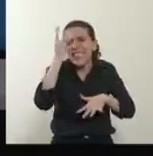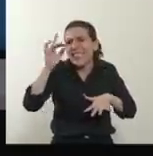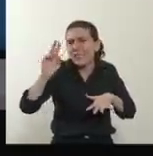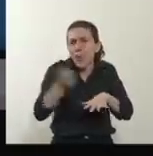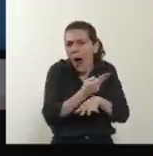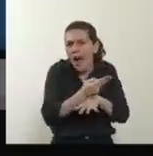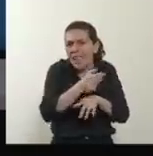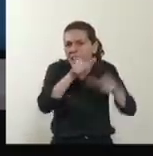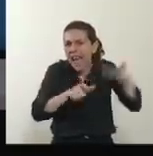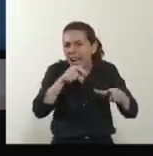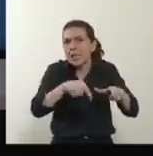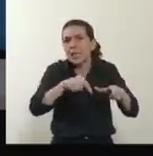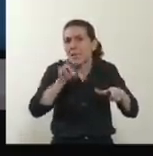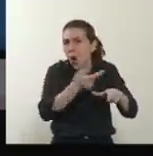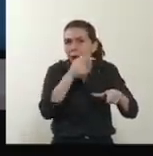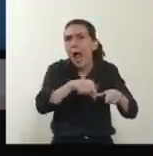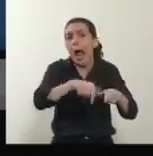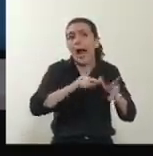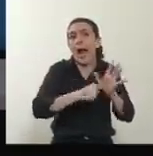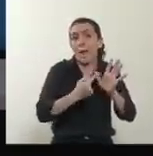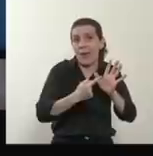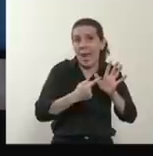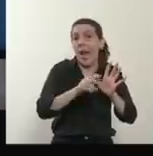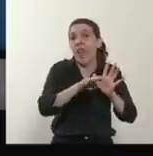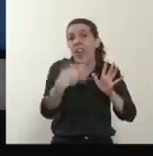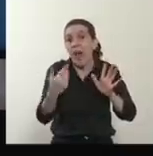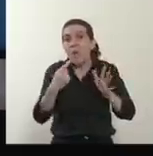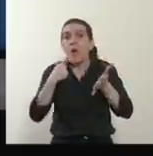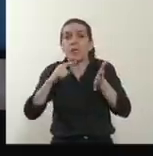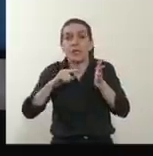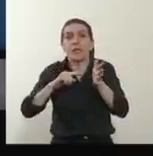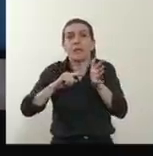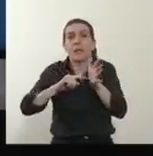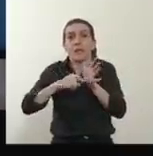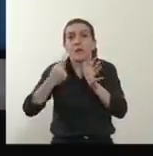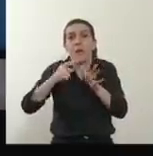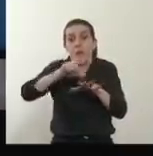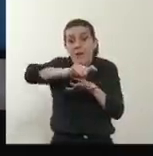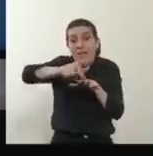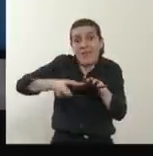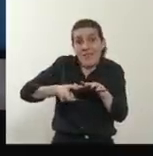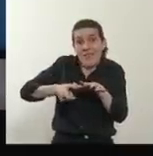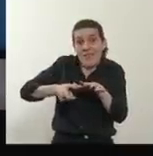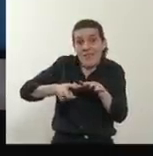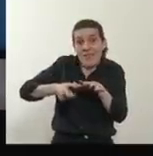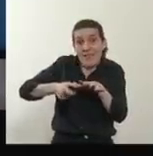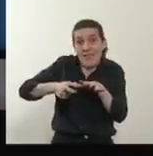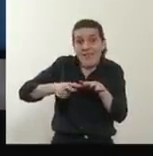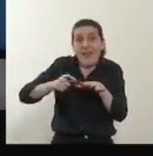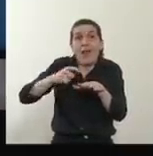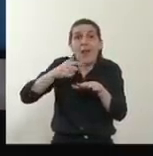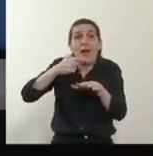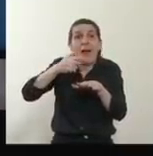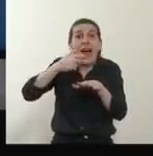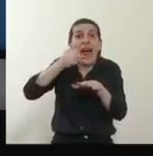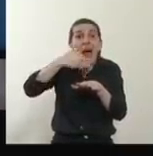Obviamente. Y después siguen el área metropolitana de Buenos Aires, el Gran Buenos Aires, Chaco,